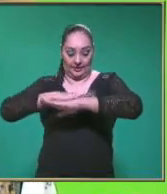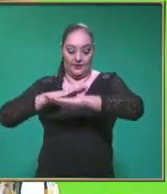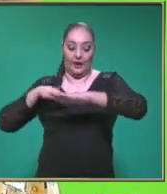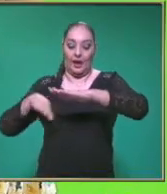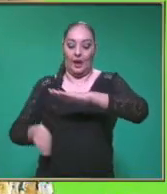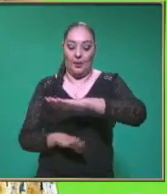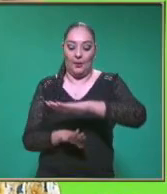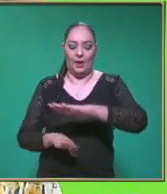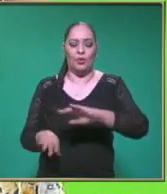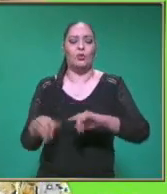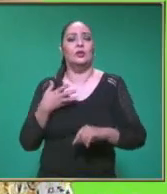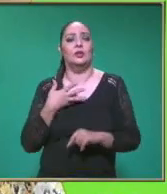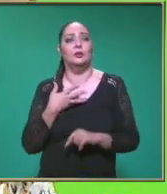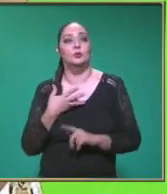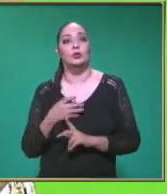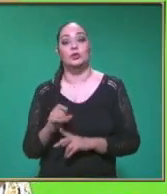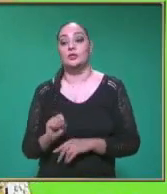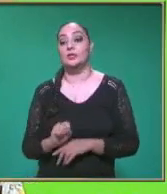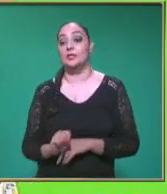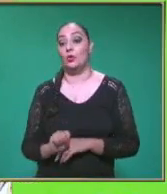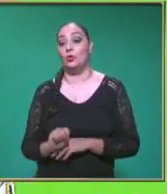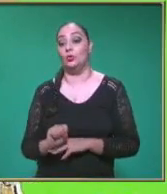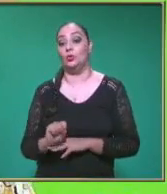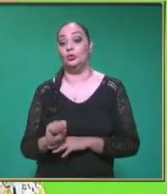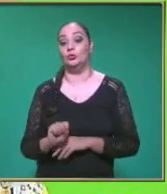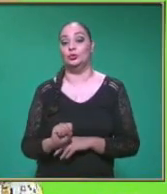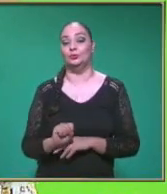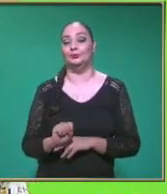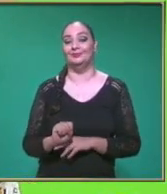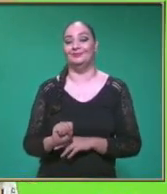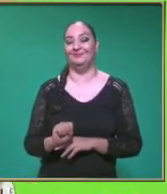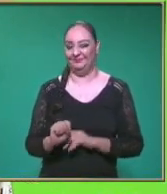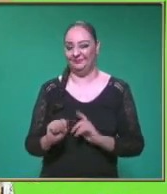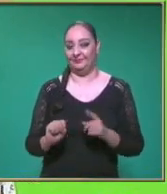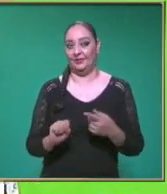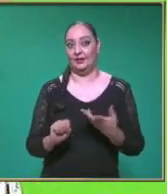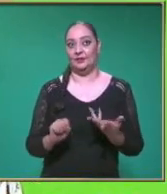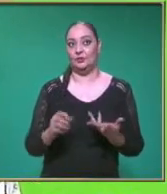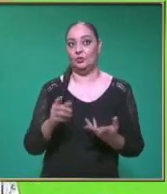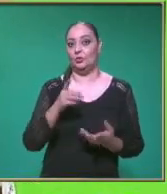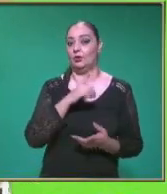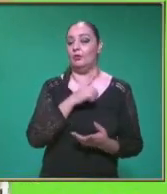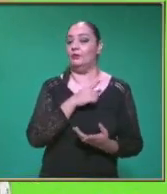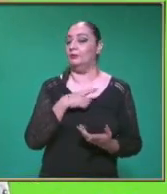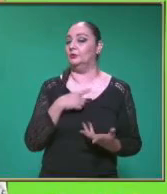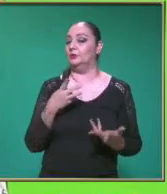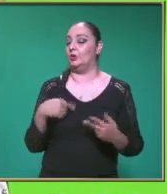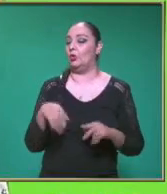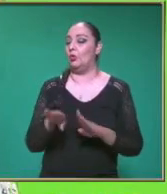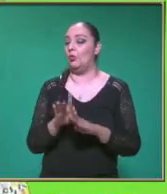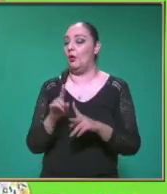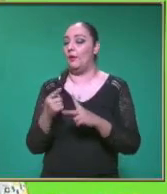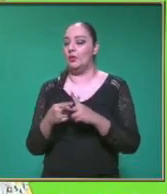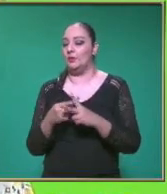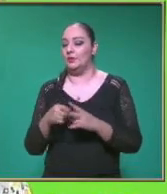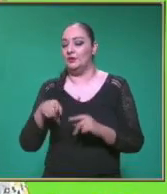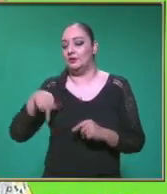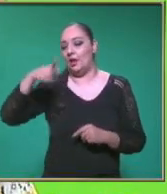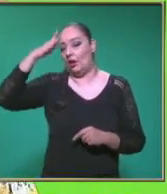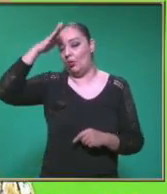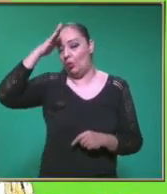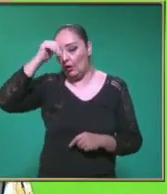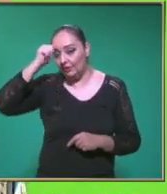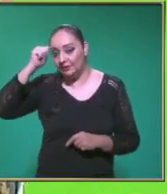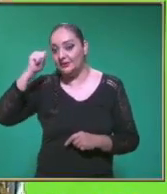denominador Nos quedan Los segundos Maestro Aquí vamos a hacer Una operación ¿Verdad? Acuérdense Lo que hacíamos